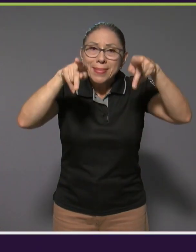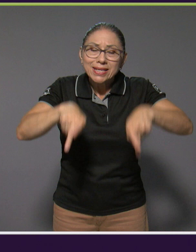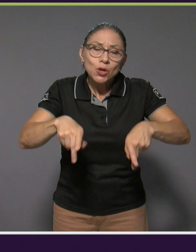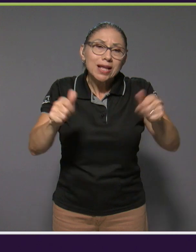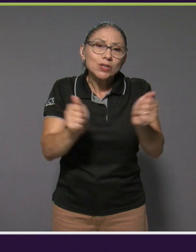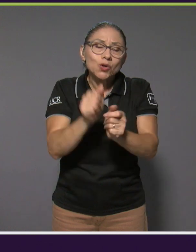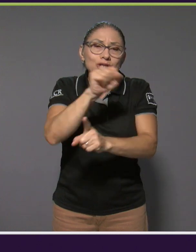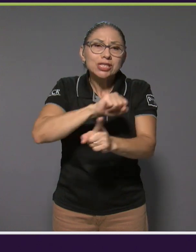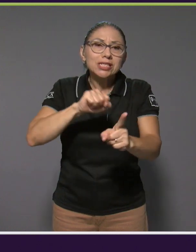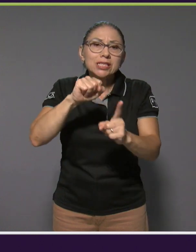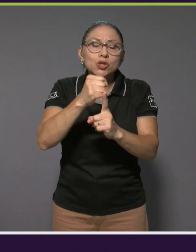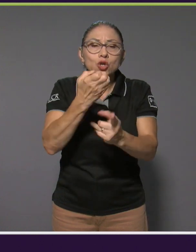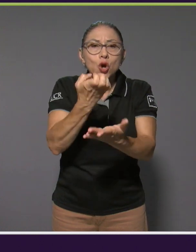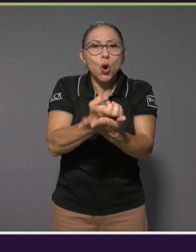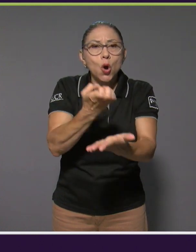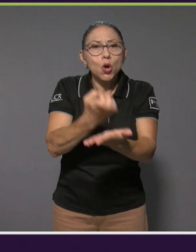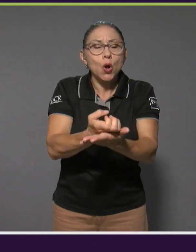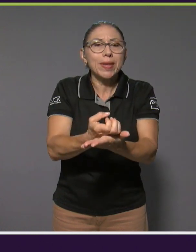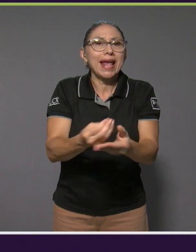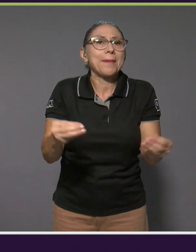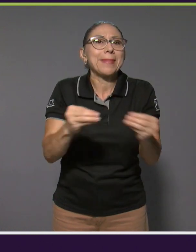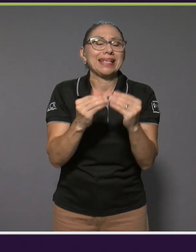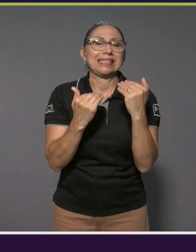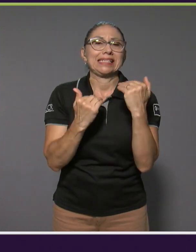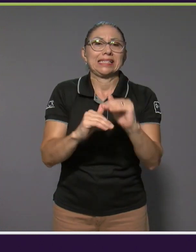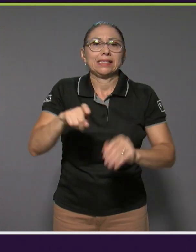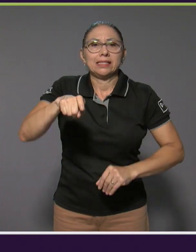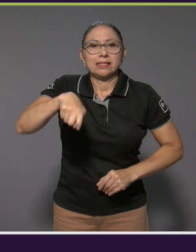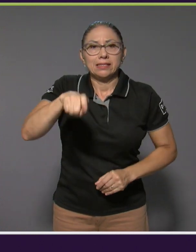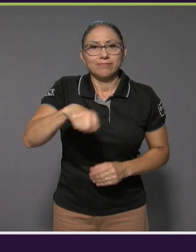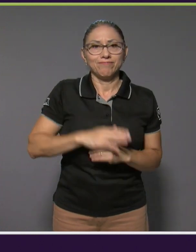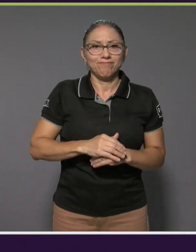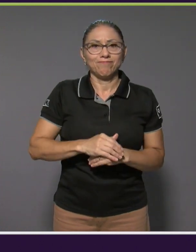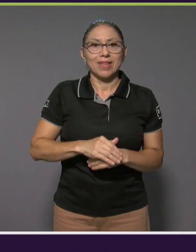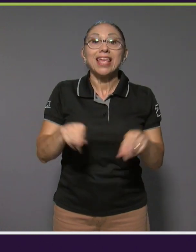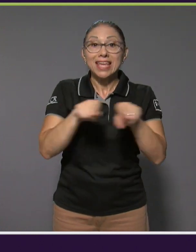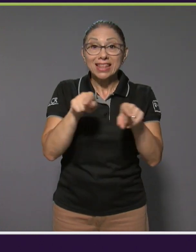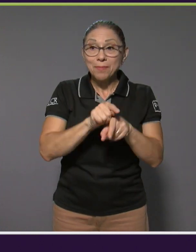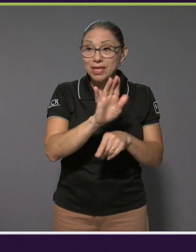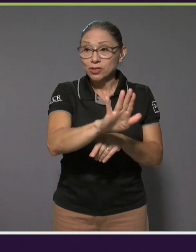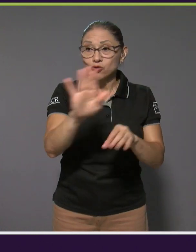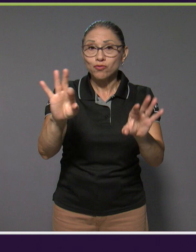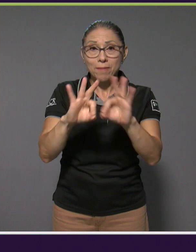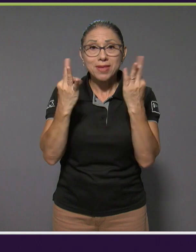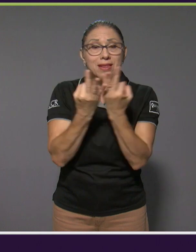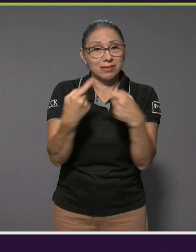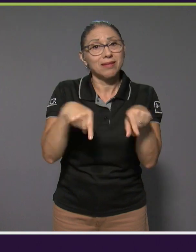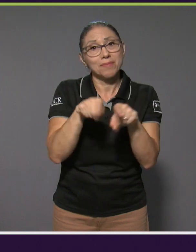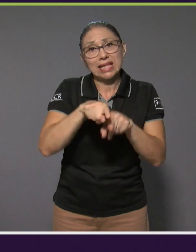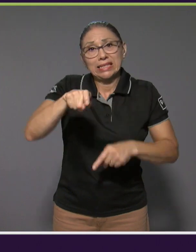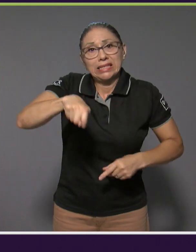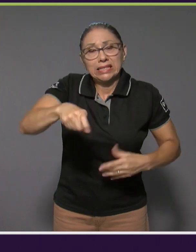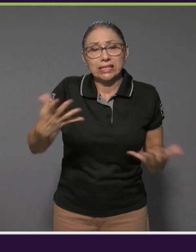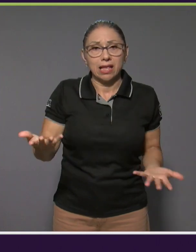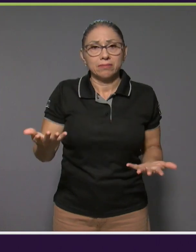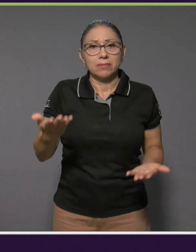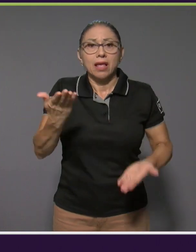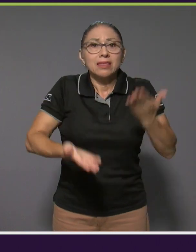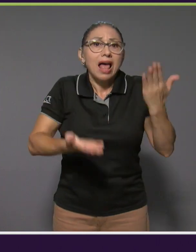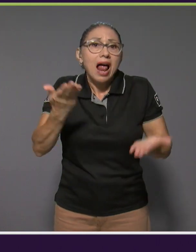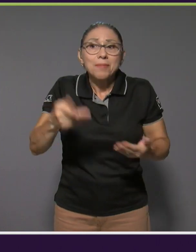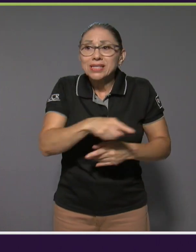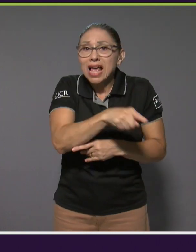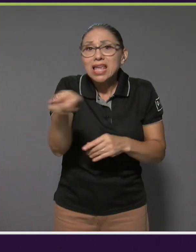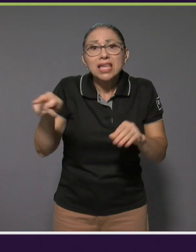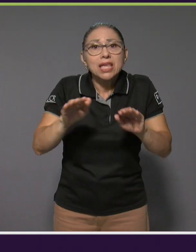con mayores necesidades y que dentro de esos entornos familiares también hay mayor necesidad. Puede ser que encontremos menores